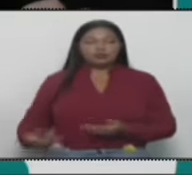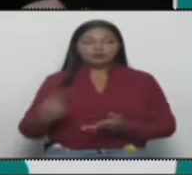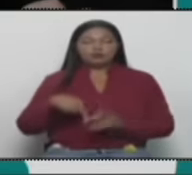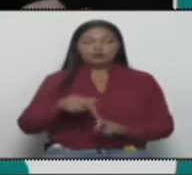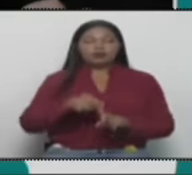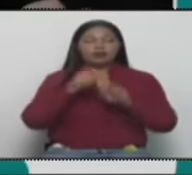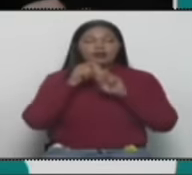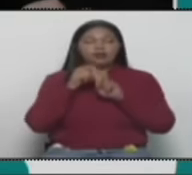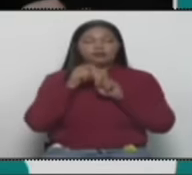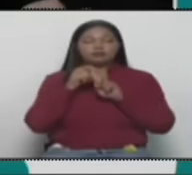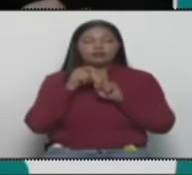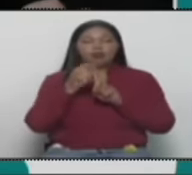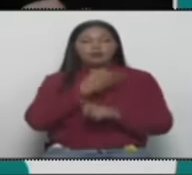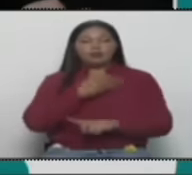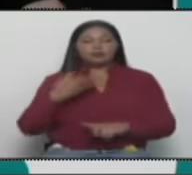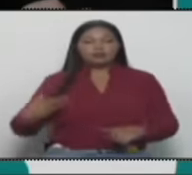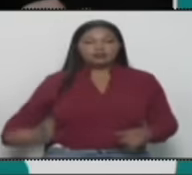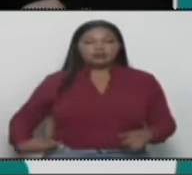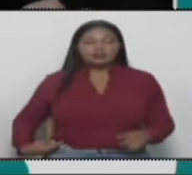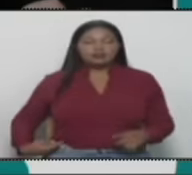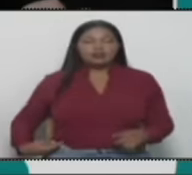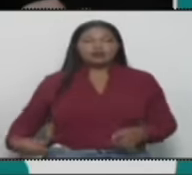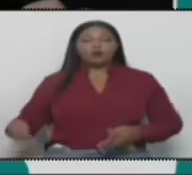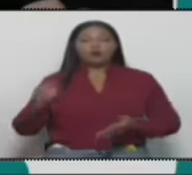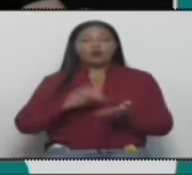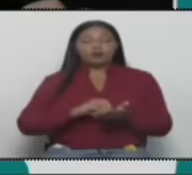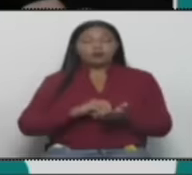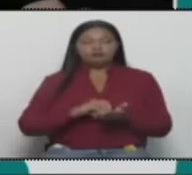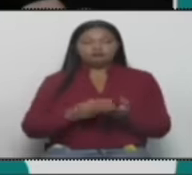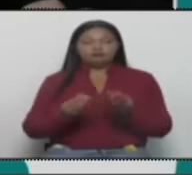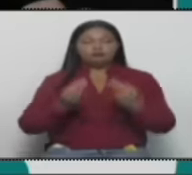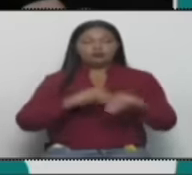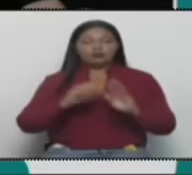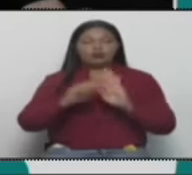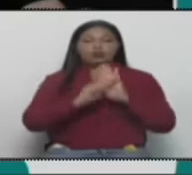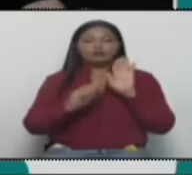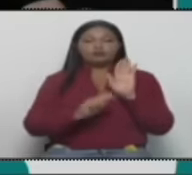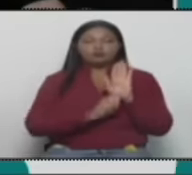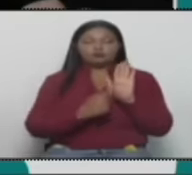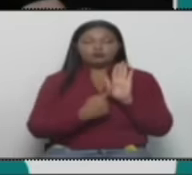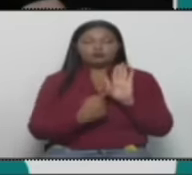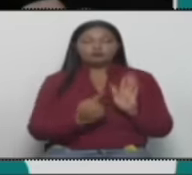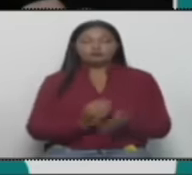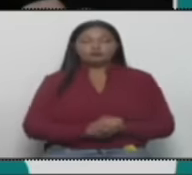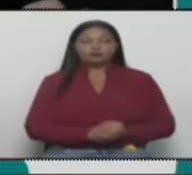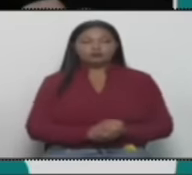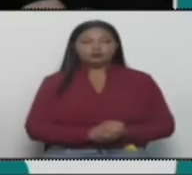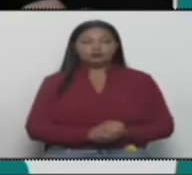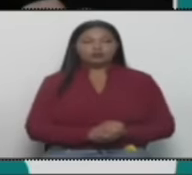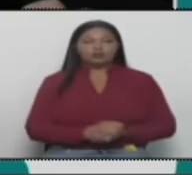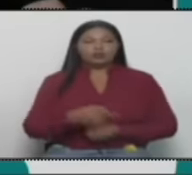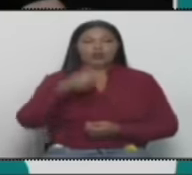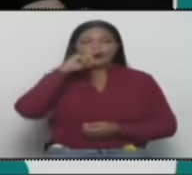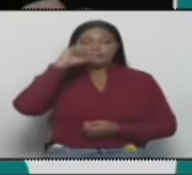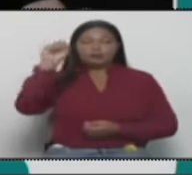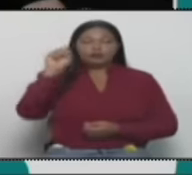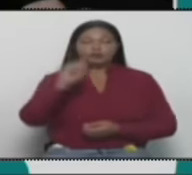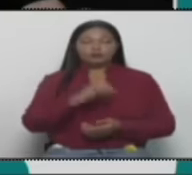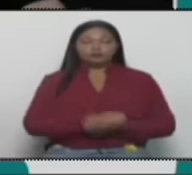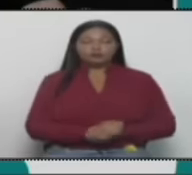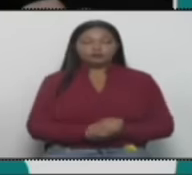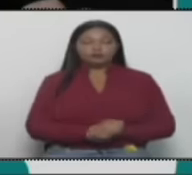a la presidencia de la República en conformidad a la Constitución, Nicolás Maduro Moros,